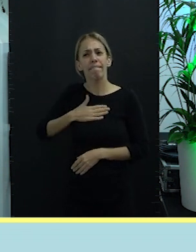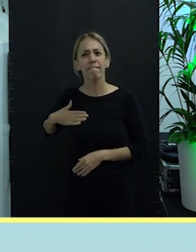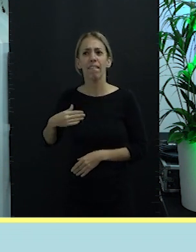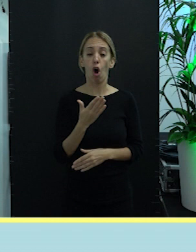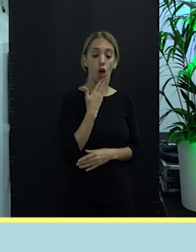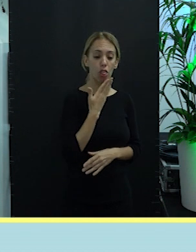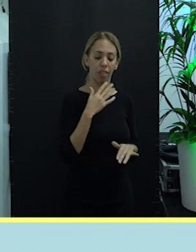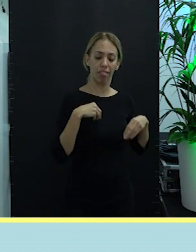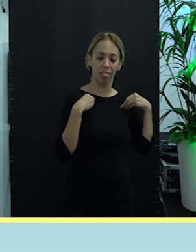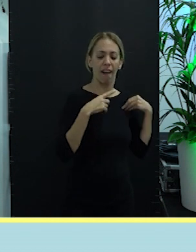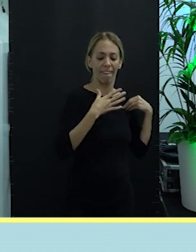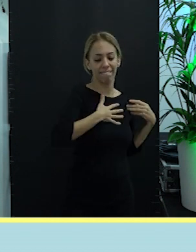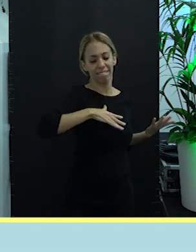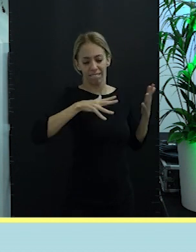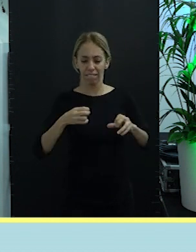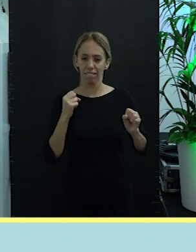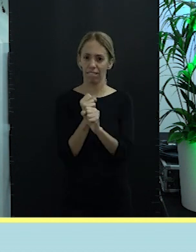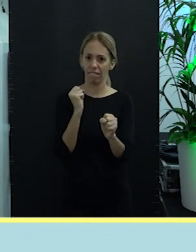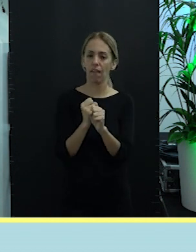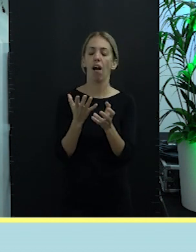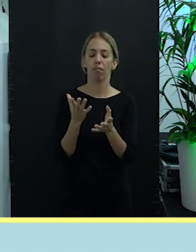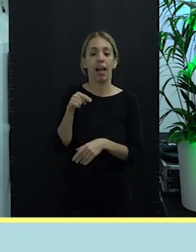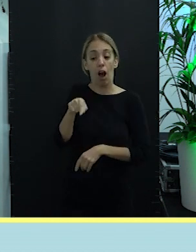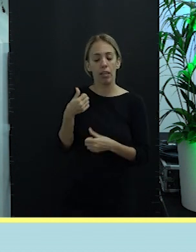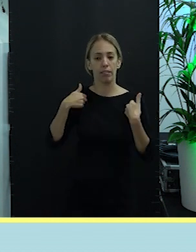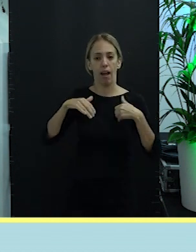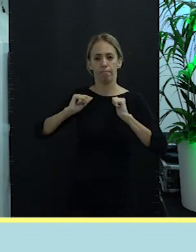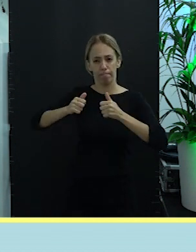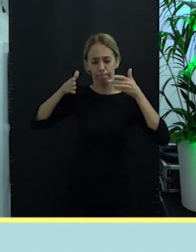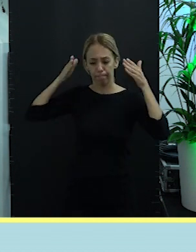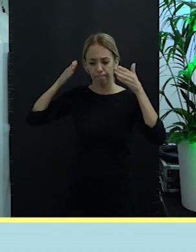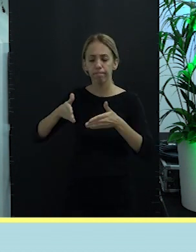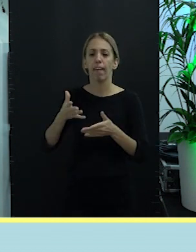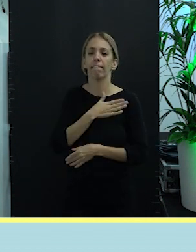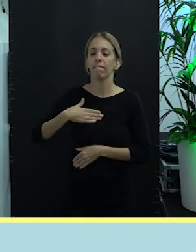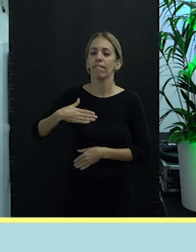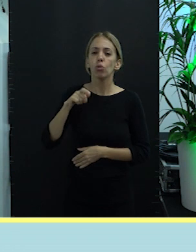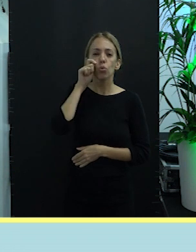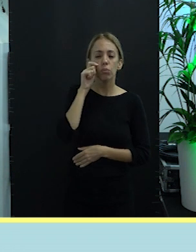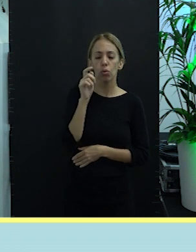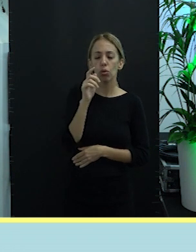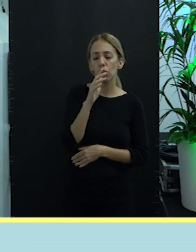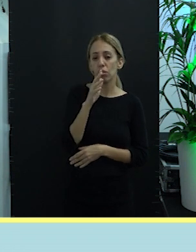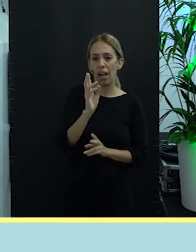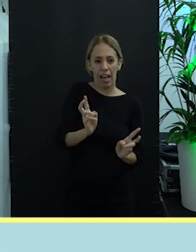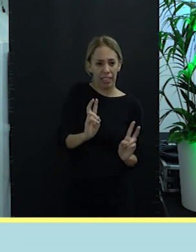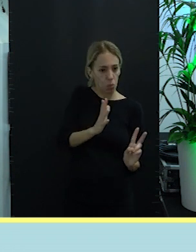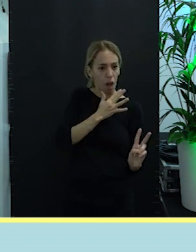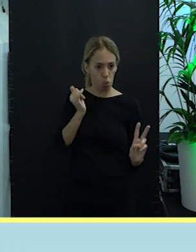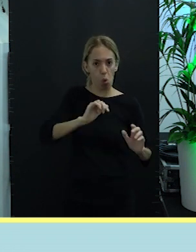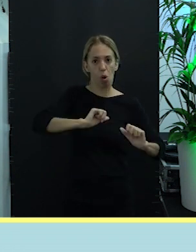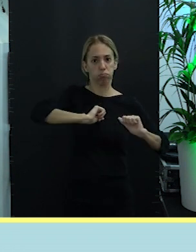Bueno, en ello. Estamos abriendo la puerta del turismo activo azul. Probablemente, ya lo